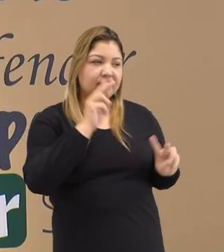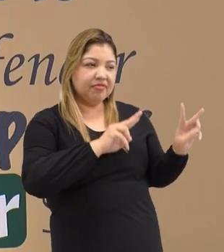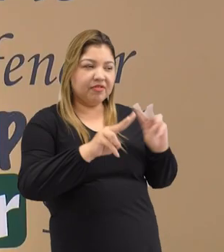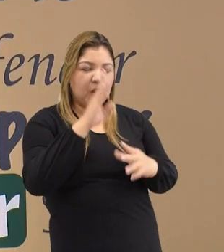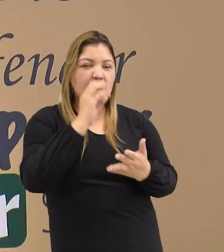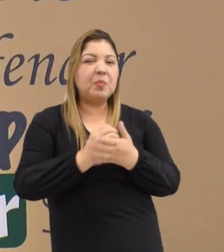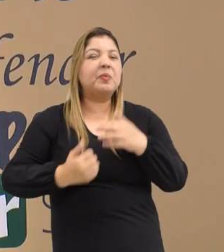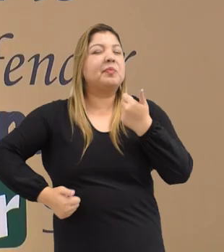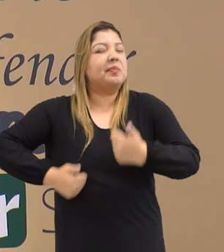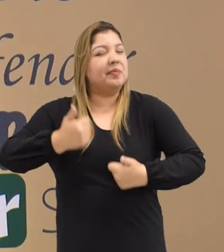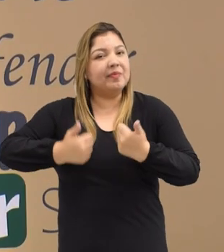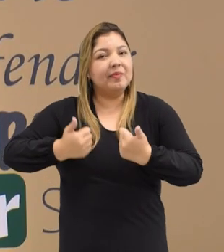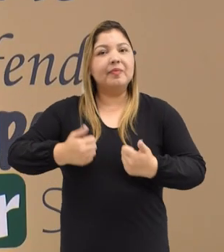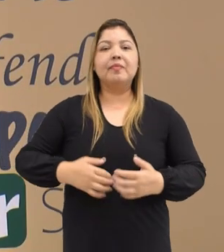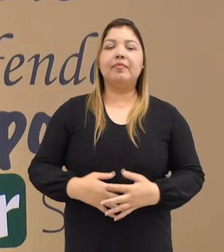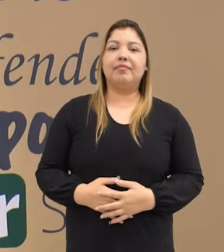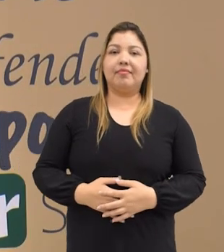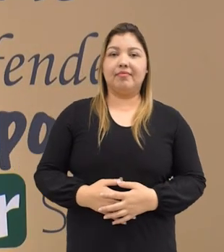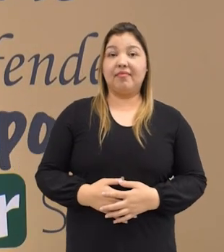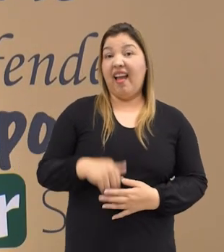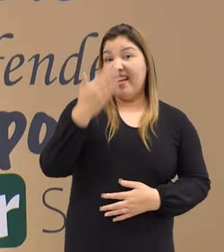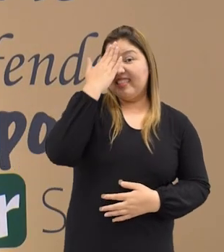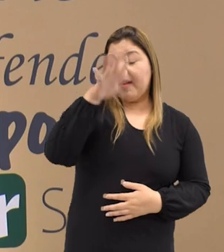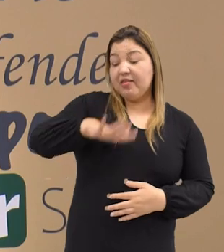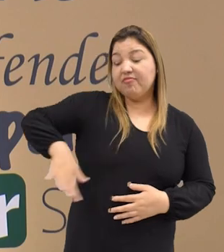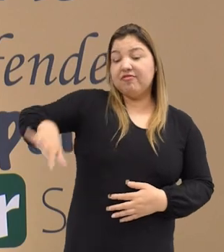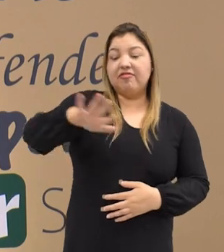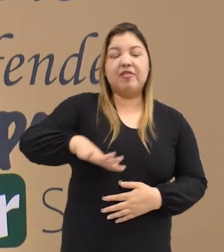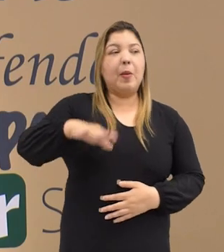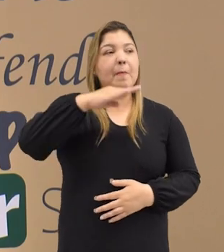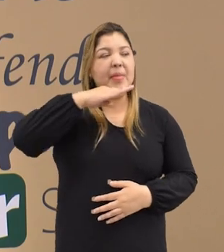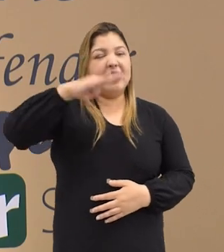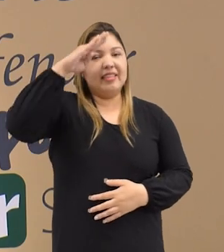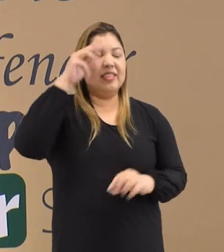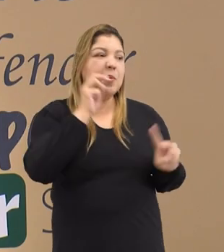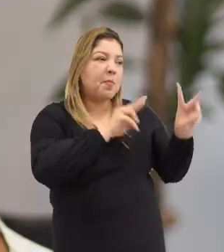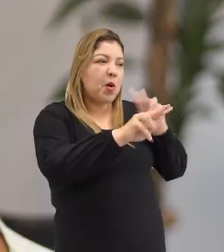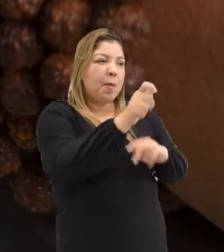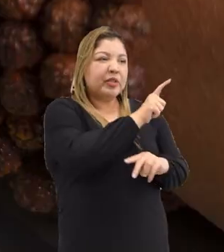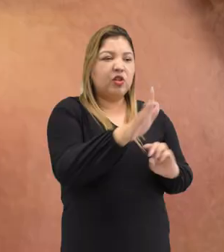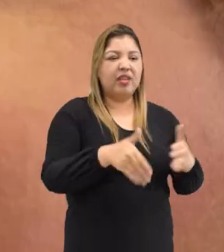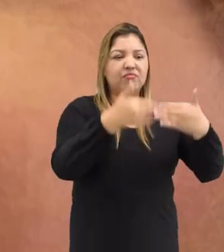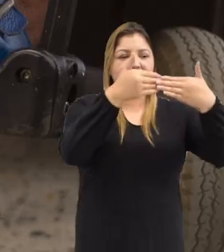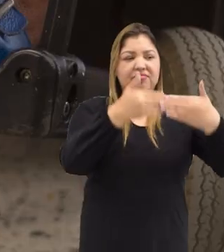¿Sabes qué se dice en Medellín de las personas con diversidad funcional?